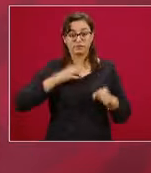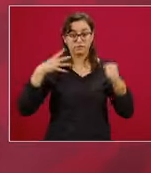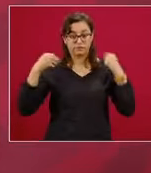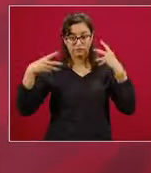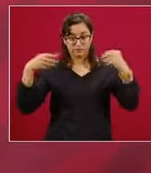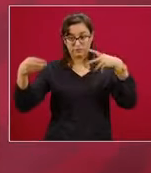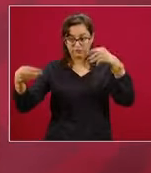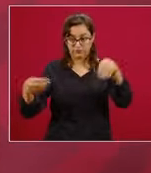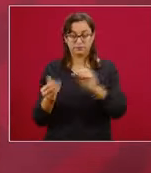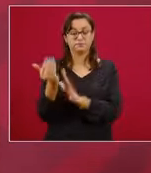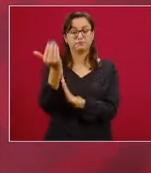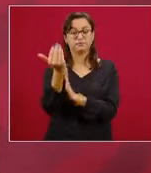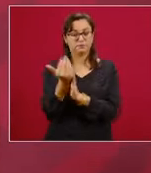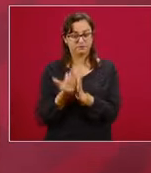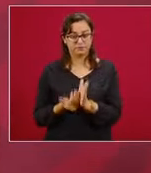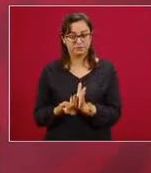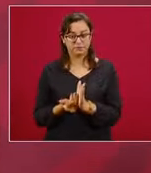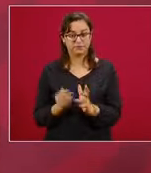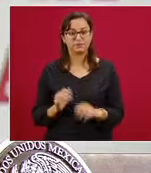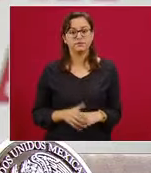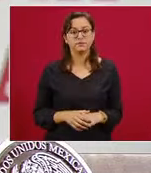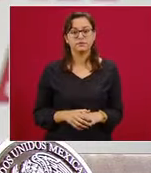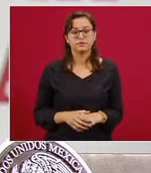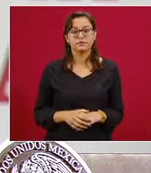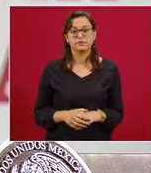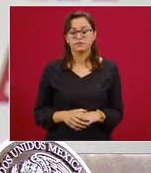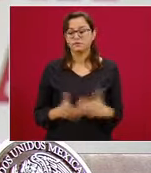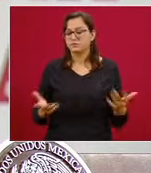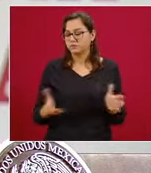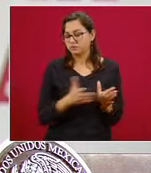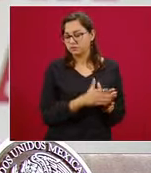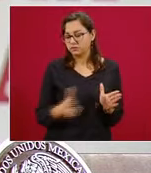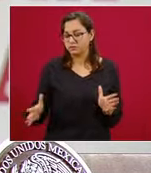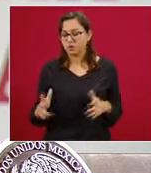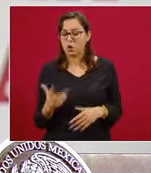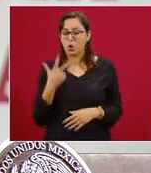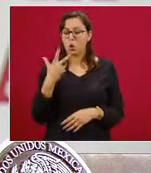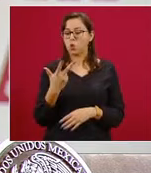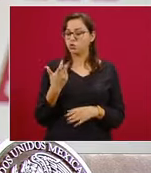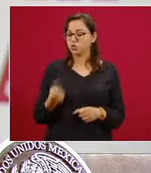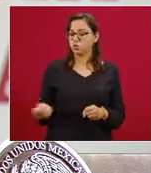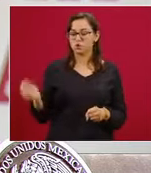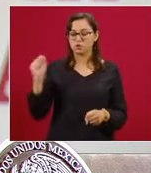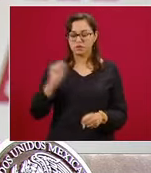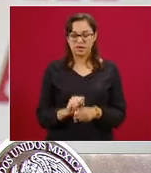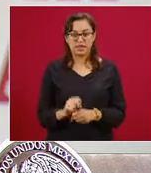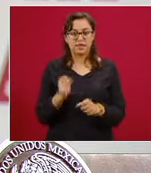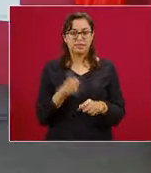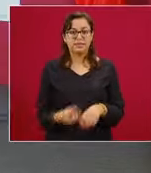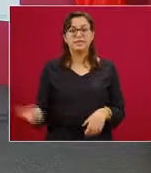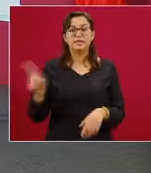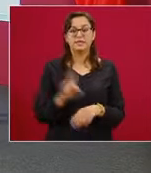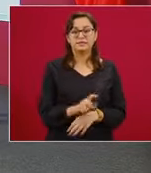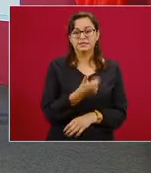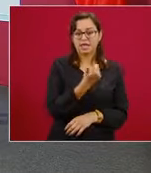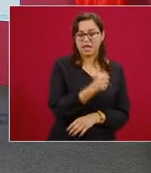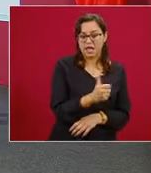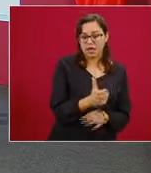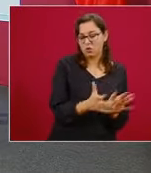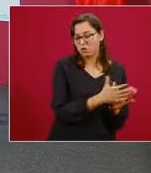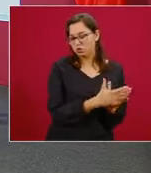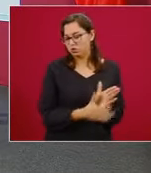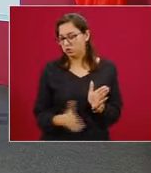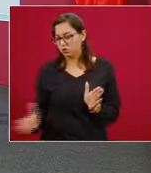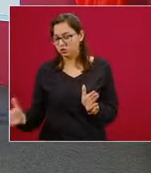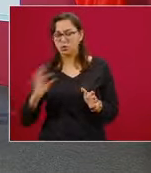disminuyendo. Con el mismo número de semanas, ocho semanas, desde que empezó agosto, se ha ido disminuyendo la epidemia,